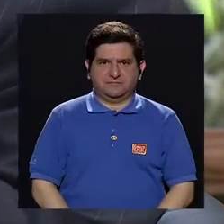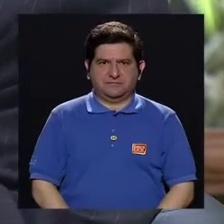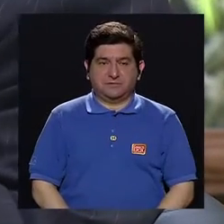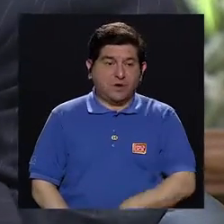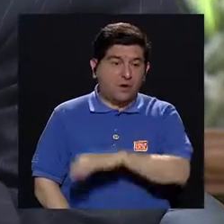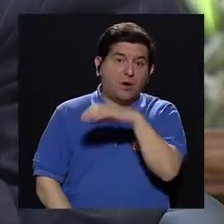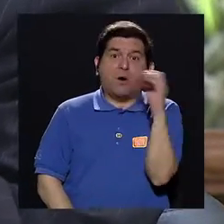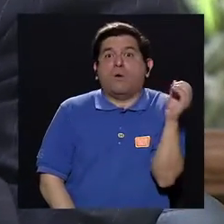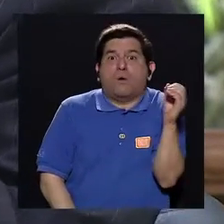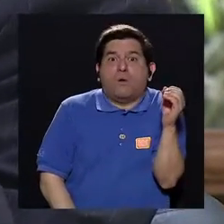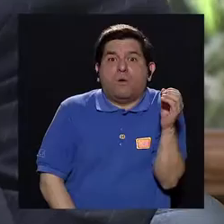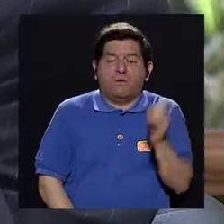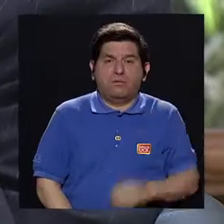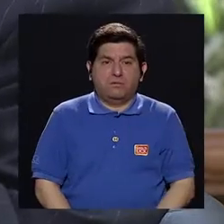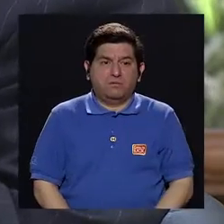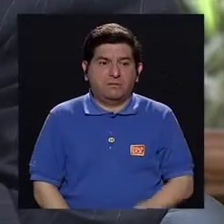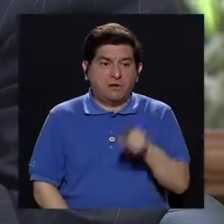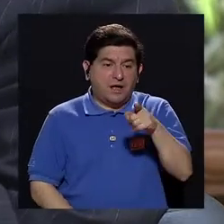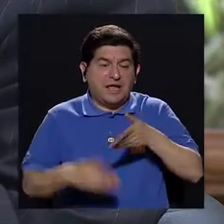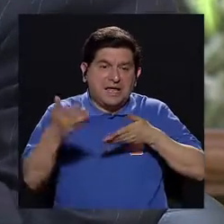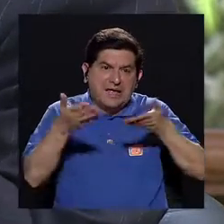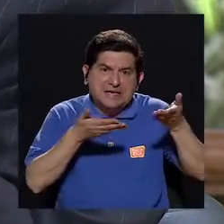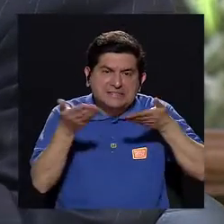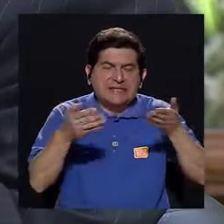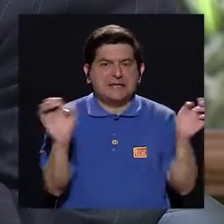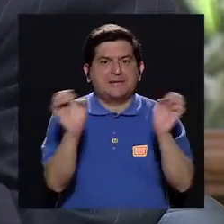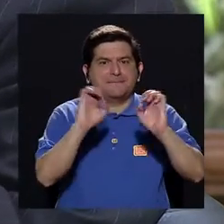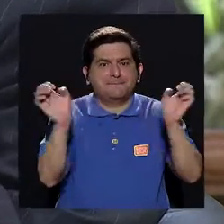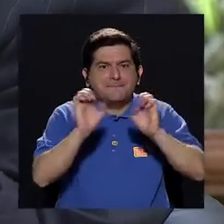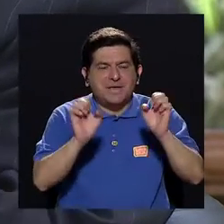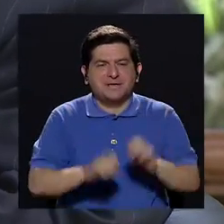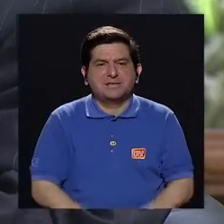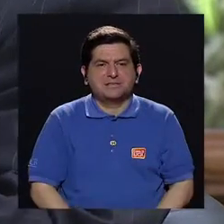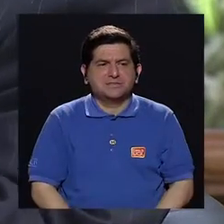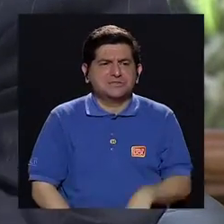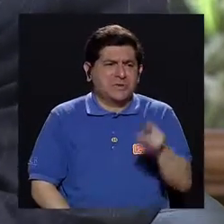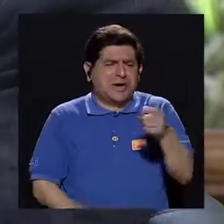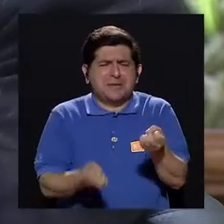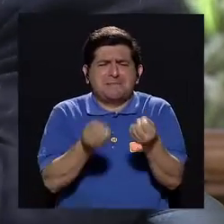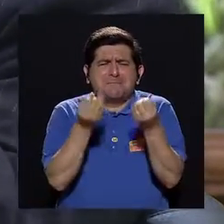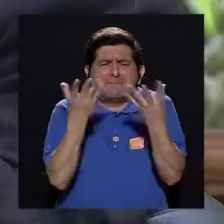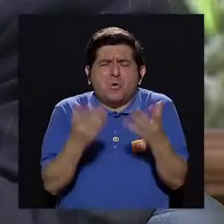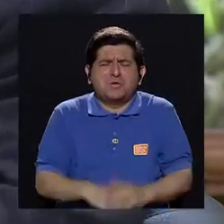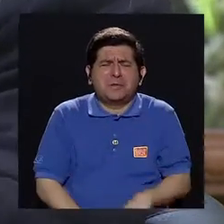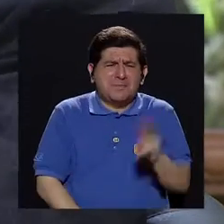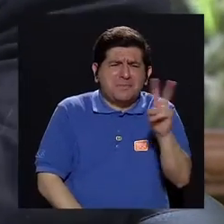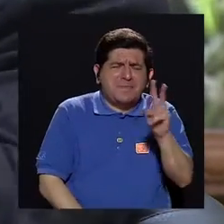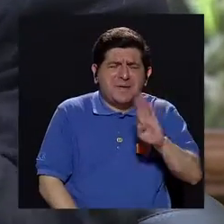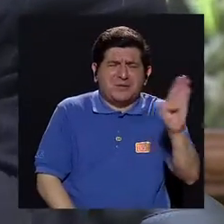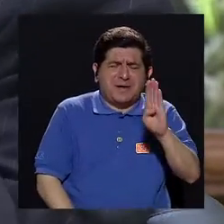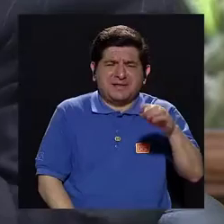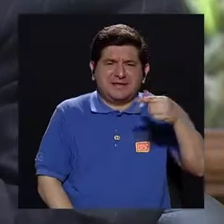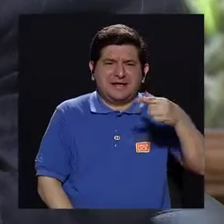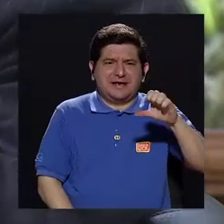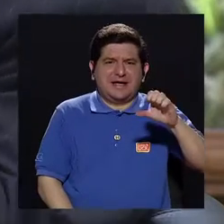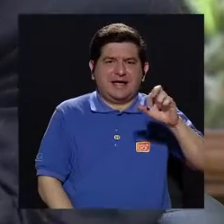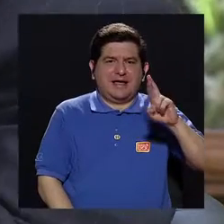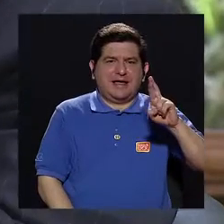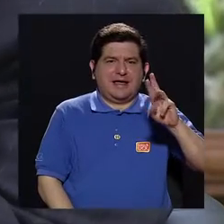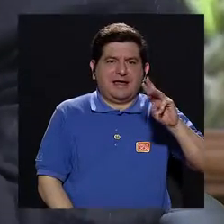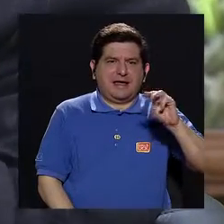Porque si no, ahí en nuestros servicios de emergencias hay gérmenes, hay virus, hay bacterias,